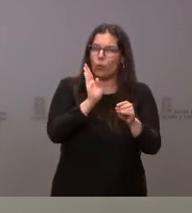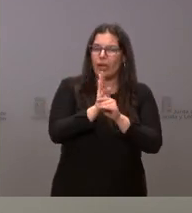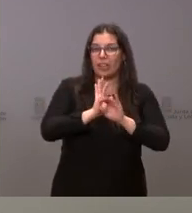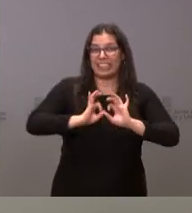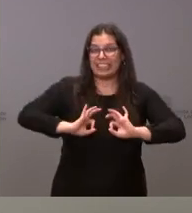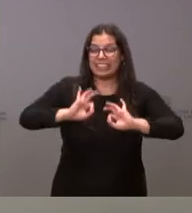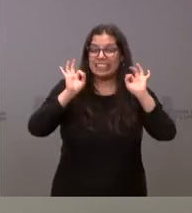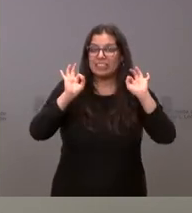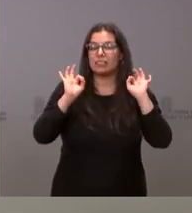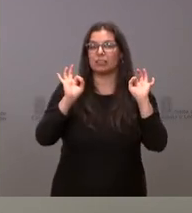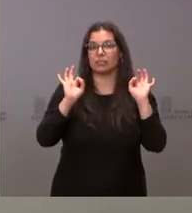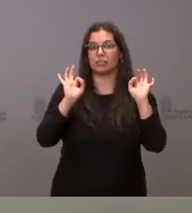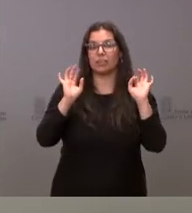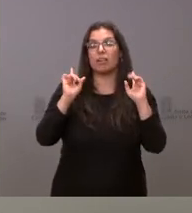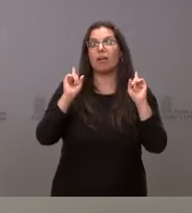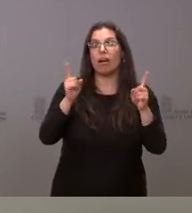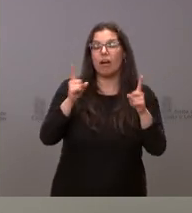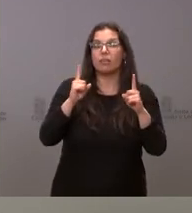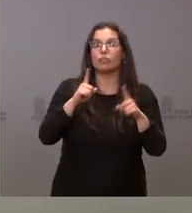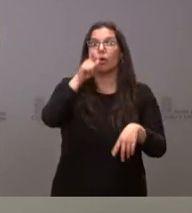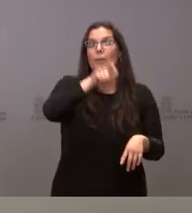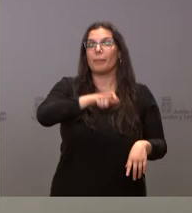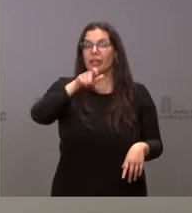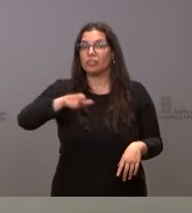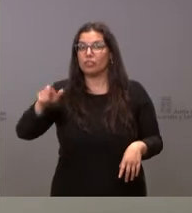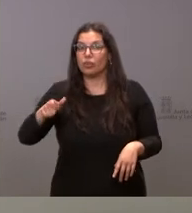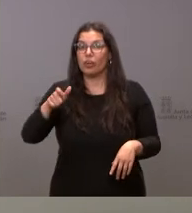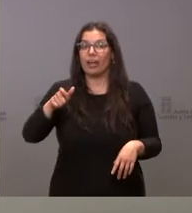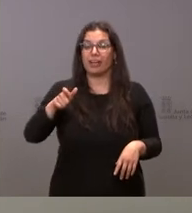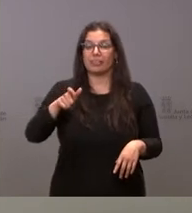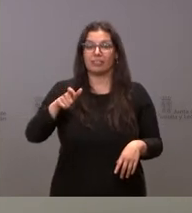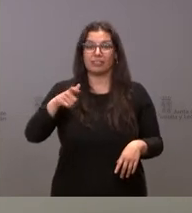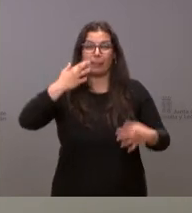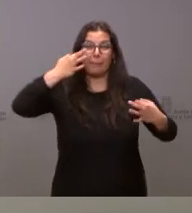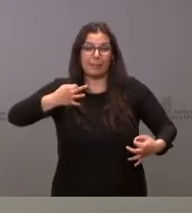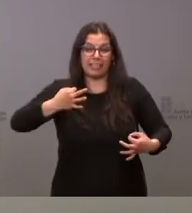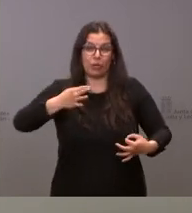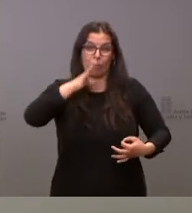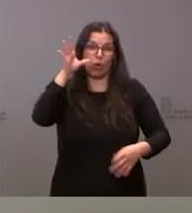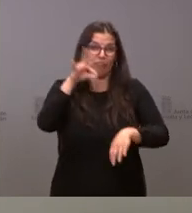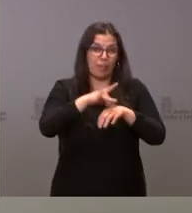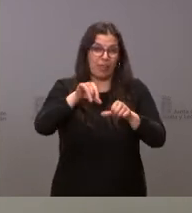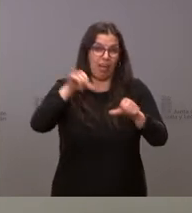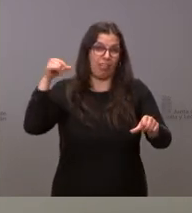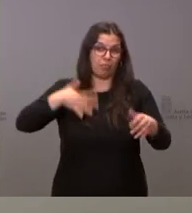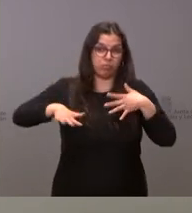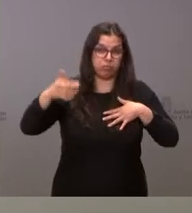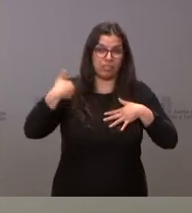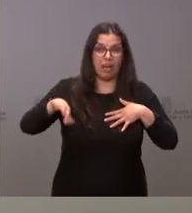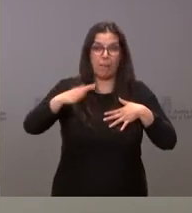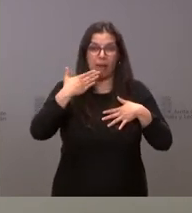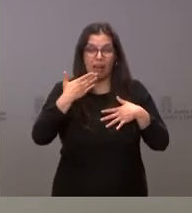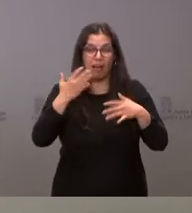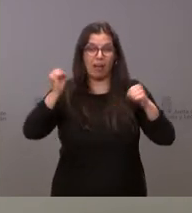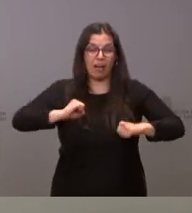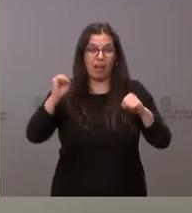especialmente, en el caso de las personas con más riesgo, bien por patologías previas, bien por edad o bien de